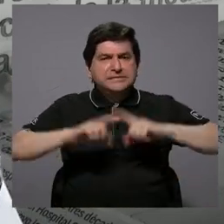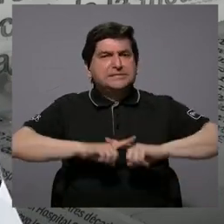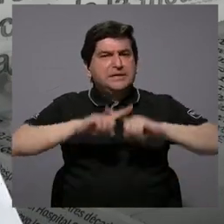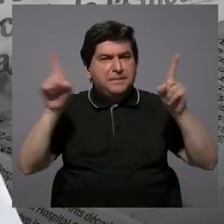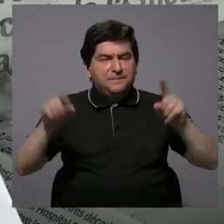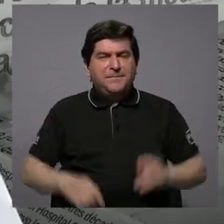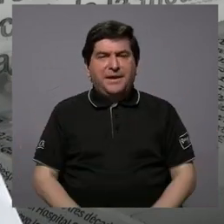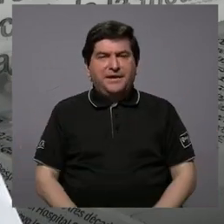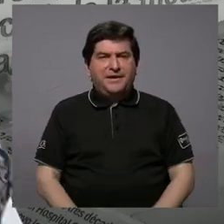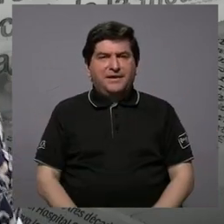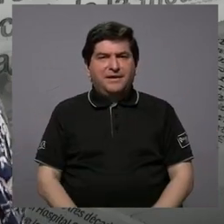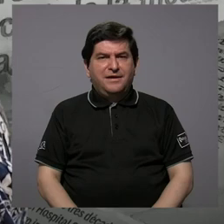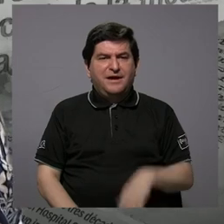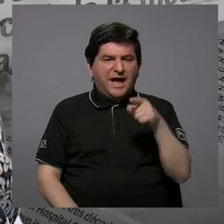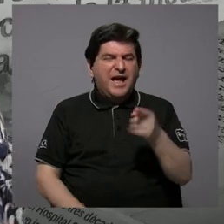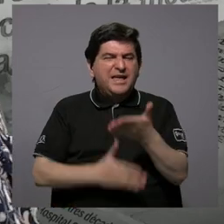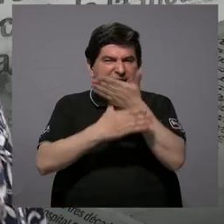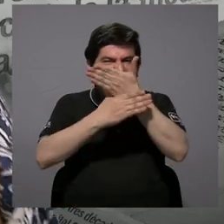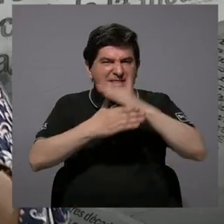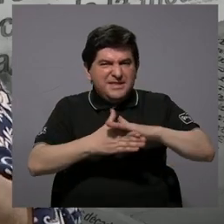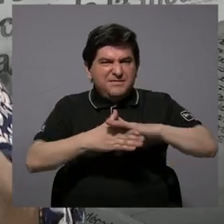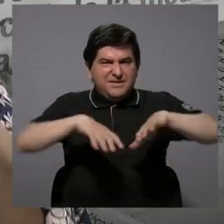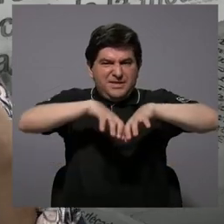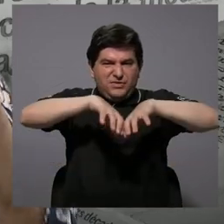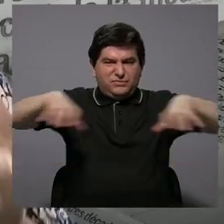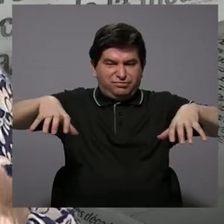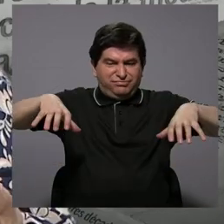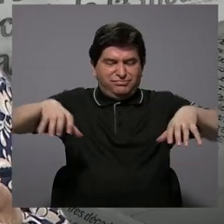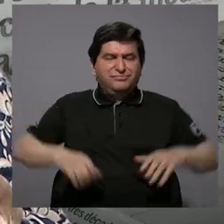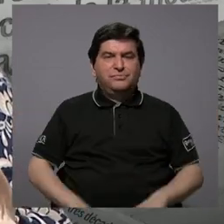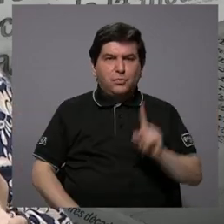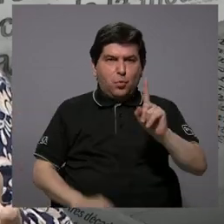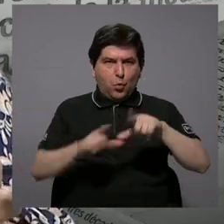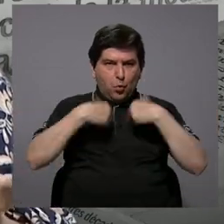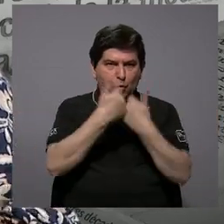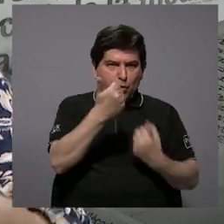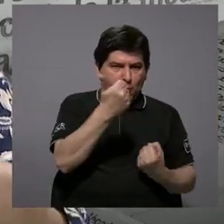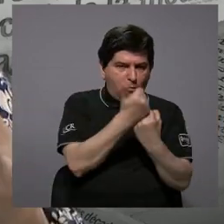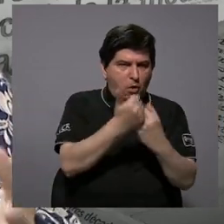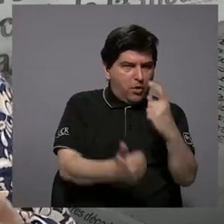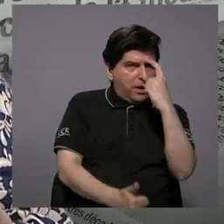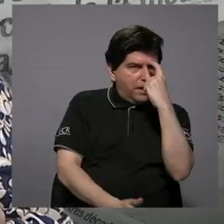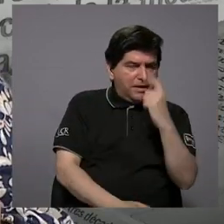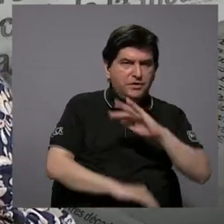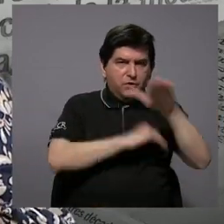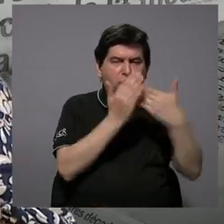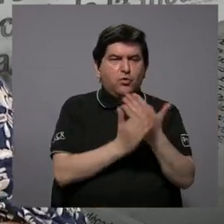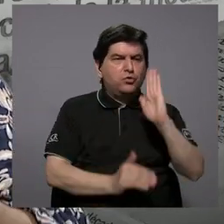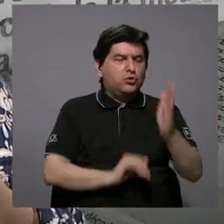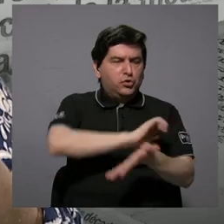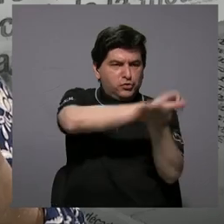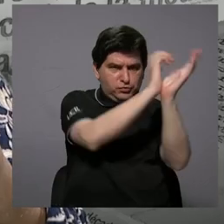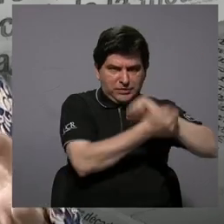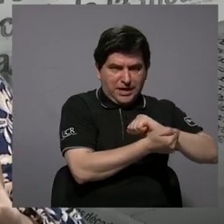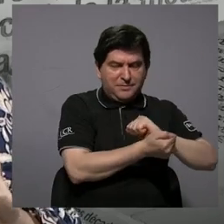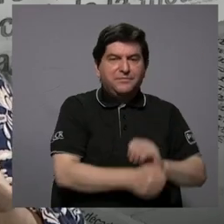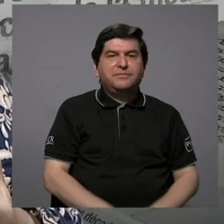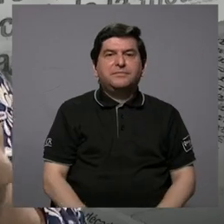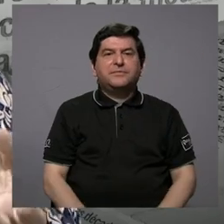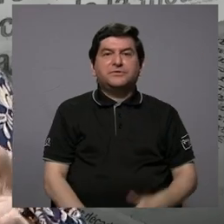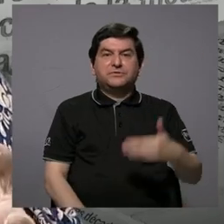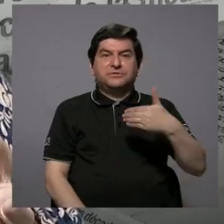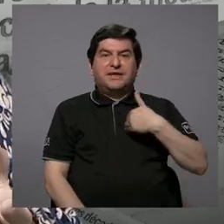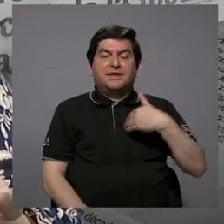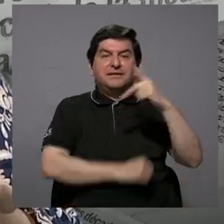entonces sí, en la escuela se dividieron, había unos que sí apoyaban a Calderón con todas sus reformas que las traía